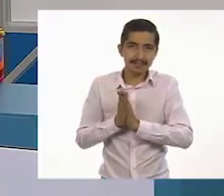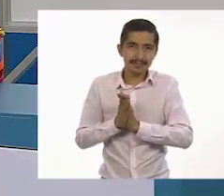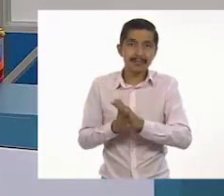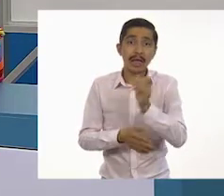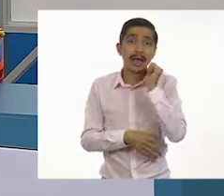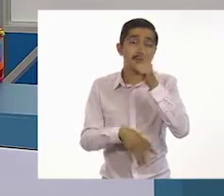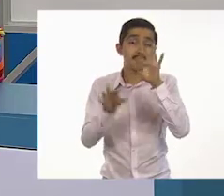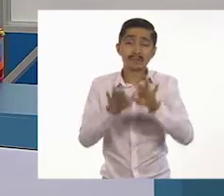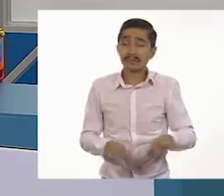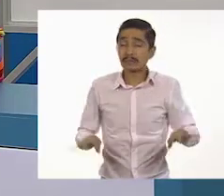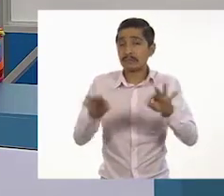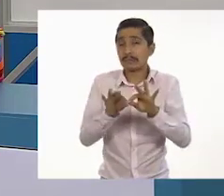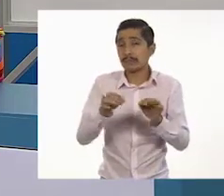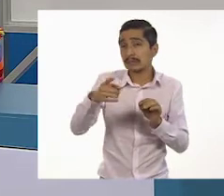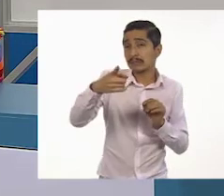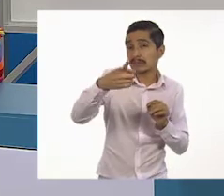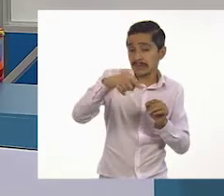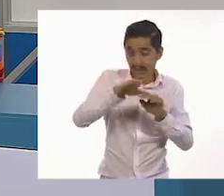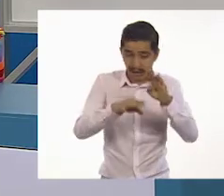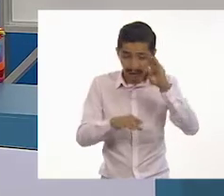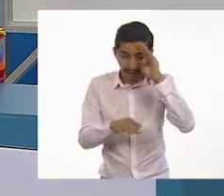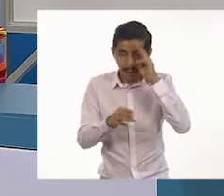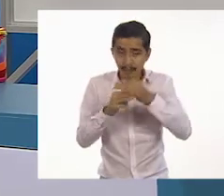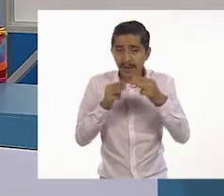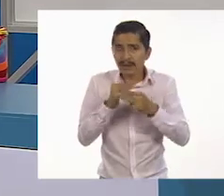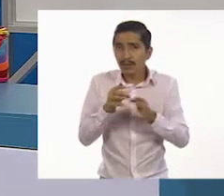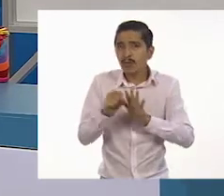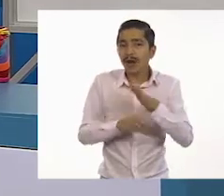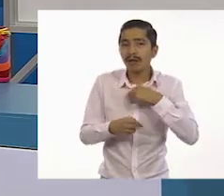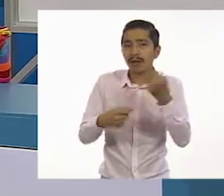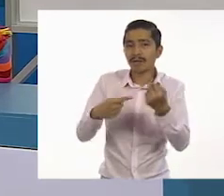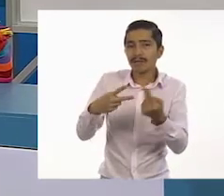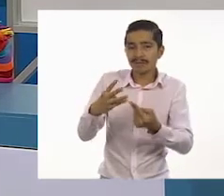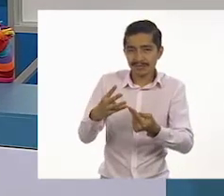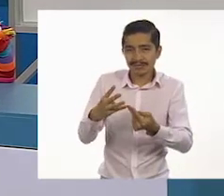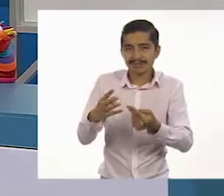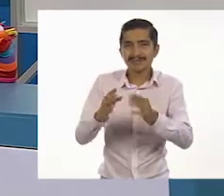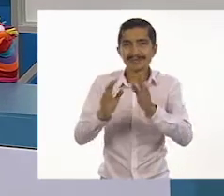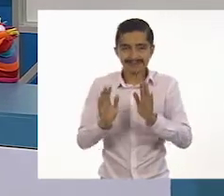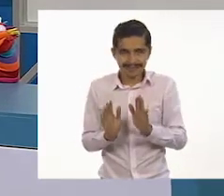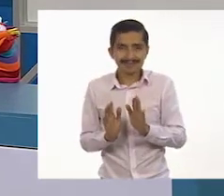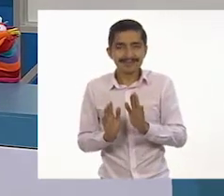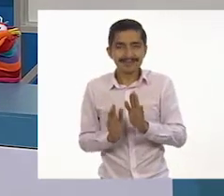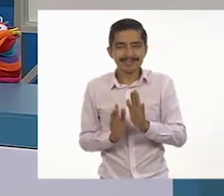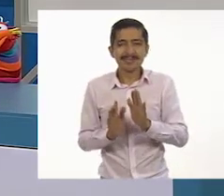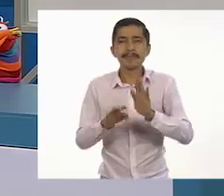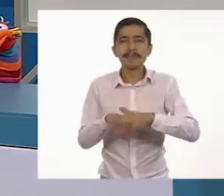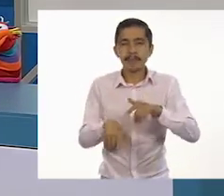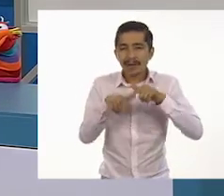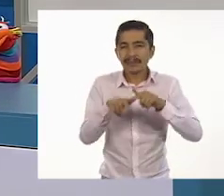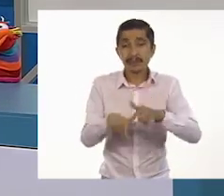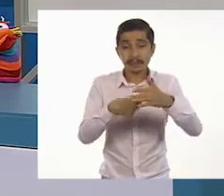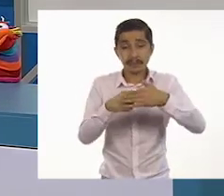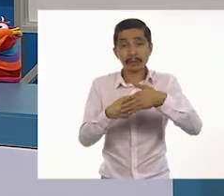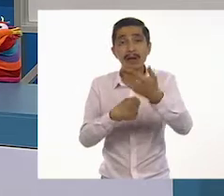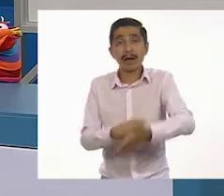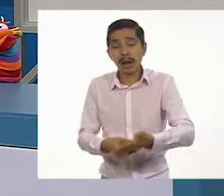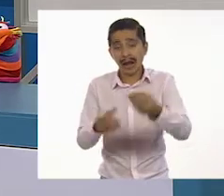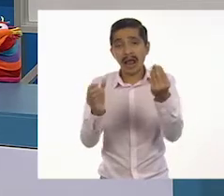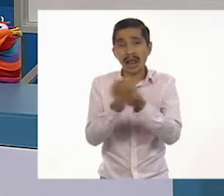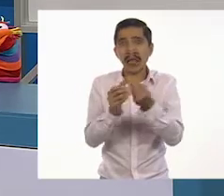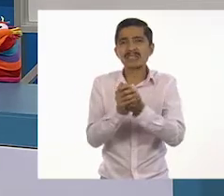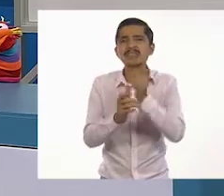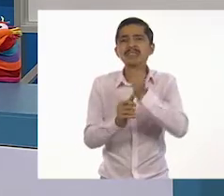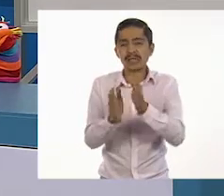es que vayan considerando los materiales que se pueden ocupar. En este caso, como seguiremos hablando en las clases que vienen de boletines,